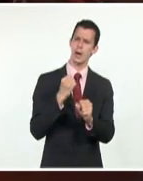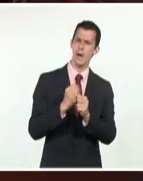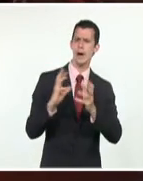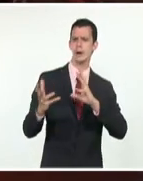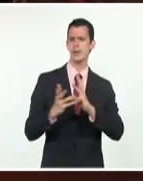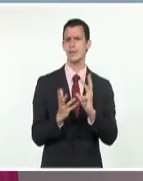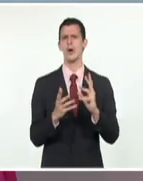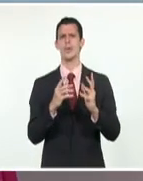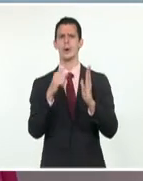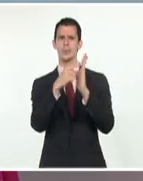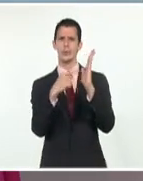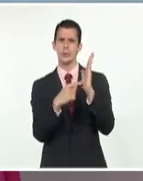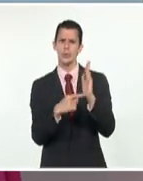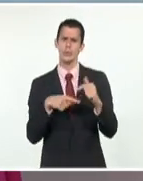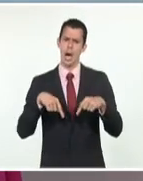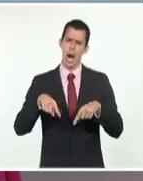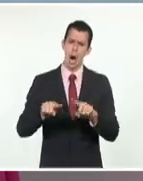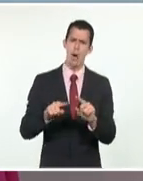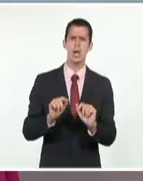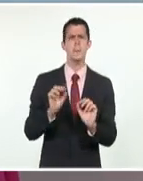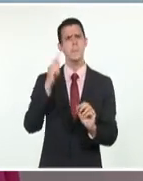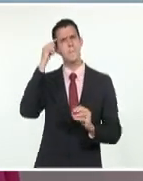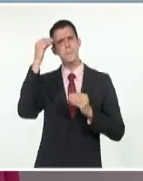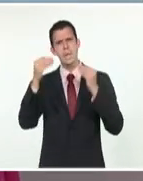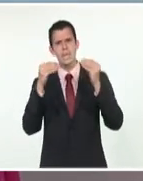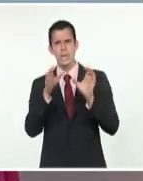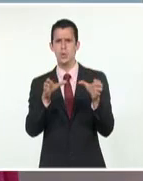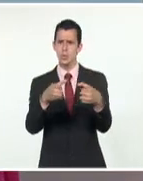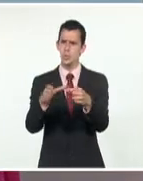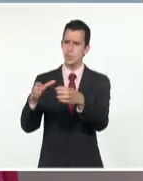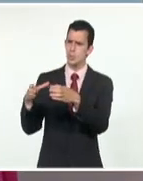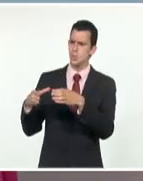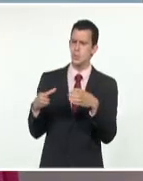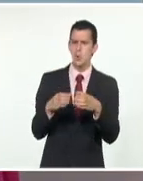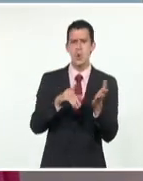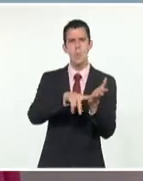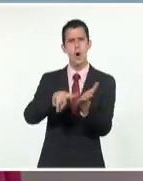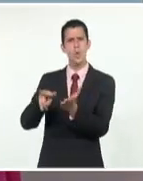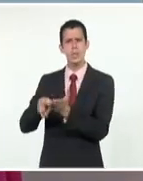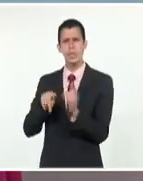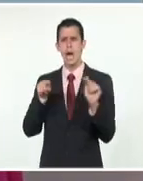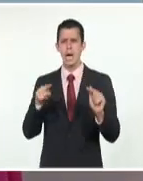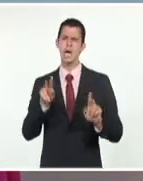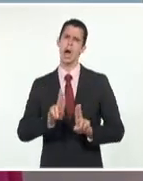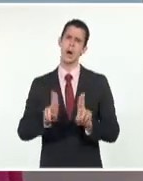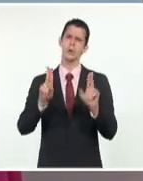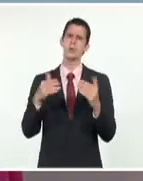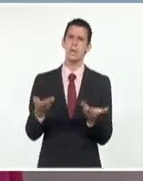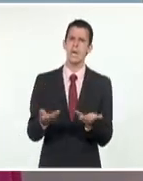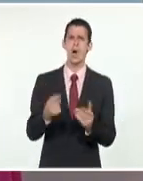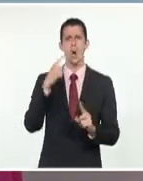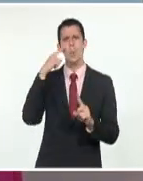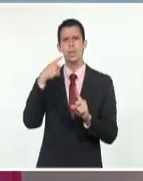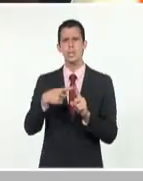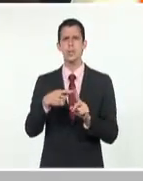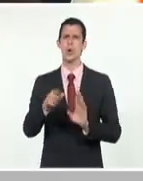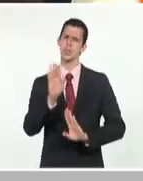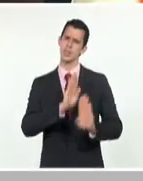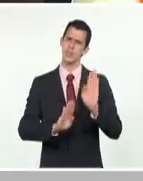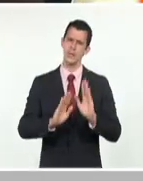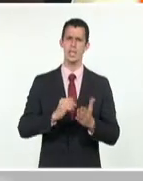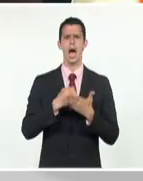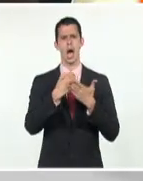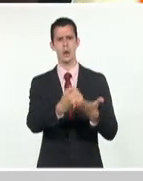eléctrica están previstas en los consejos energéticos territoriales sobre la base del principio de proteger a la población